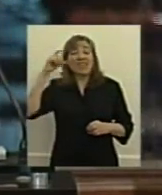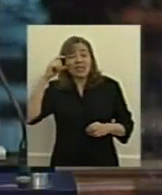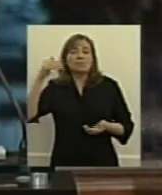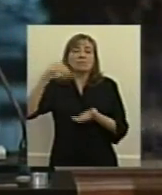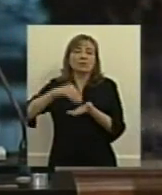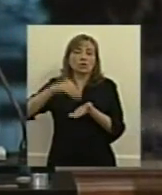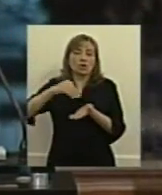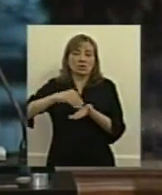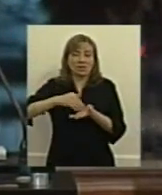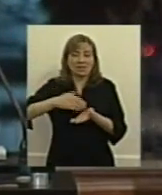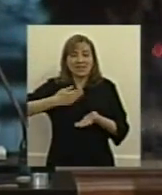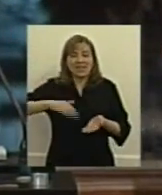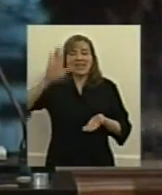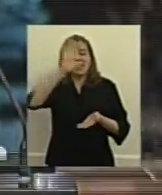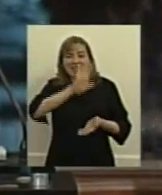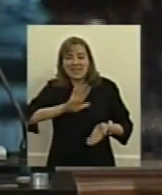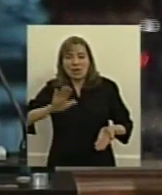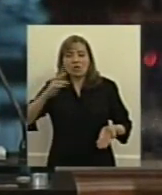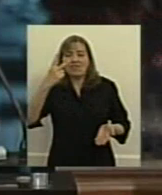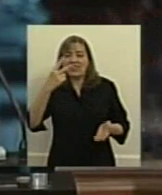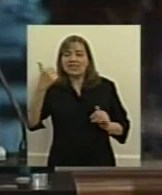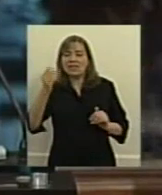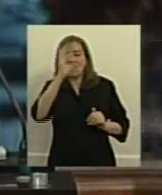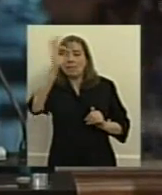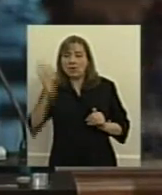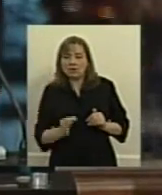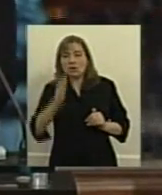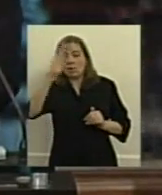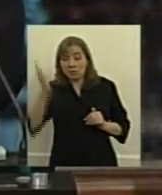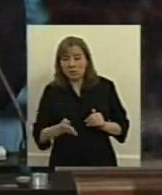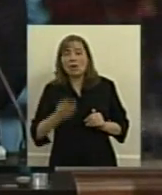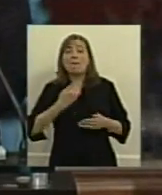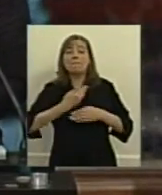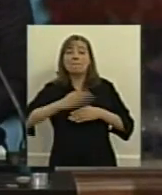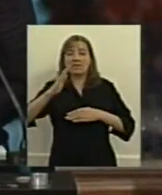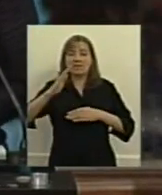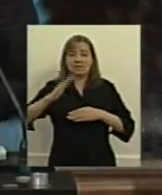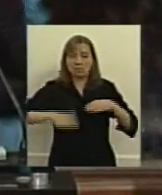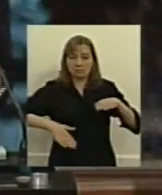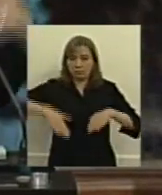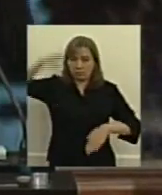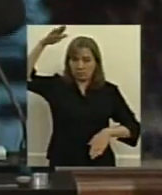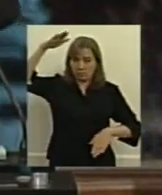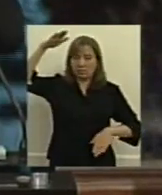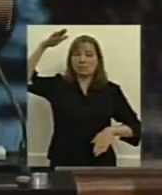526% más esto se debe esencialmente a cuatro